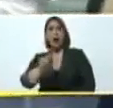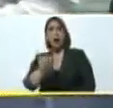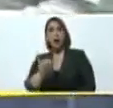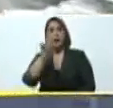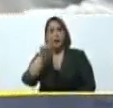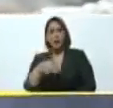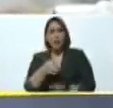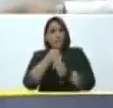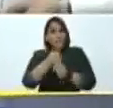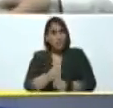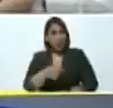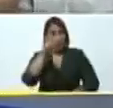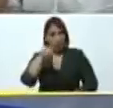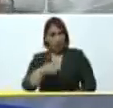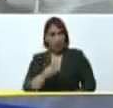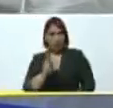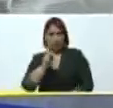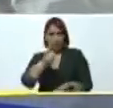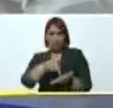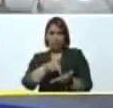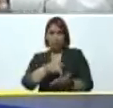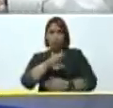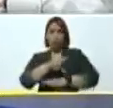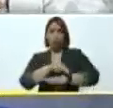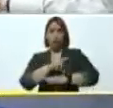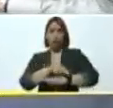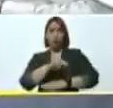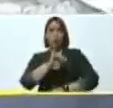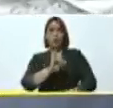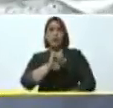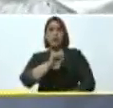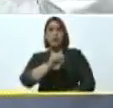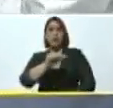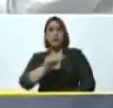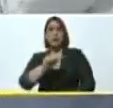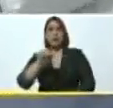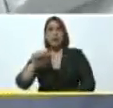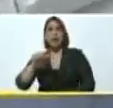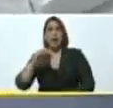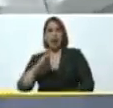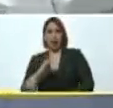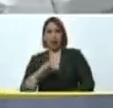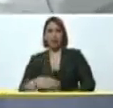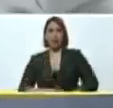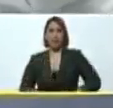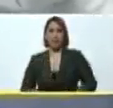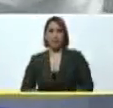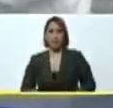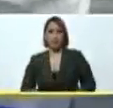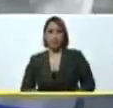esperaron aquí el doctor Isaac Blanca. De Valle de la Pascua.